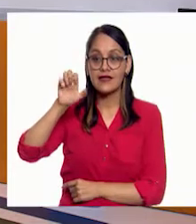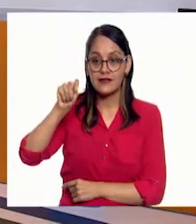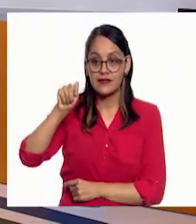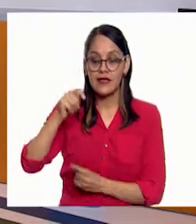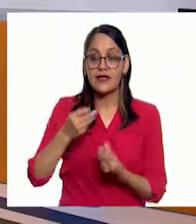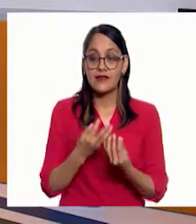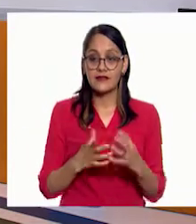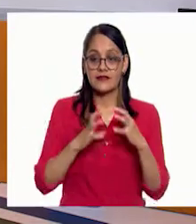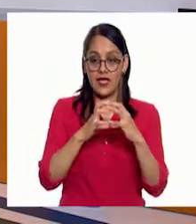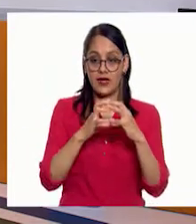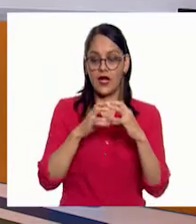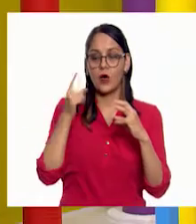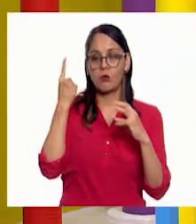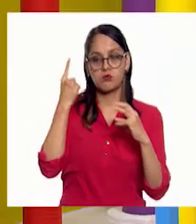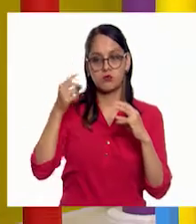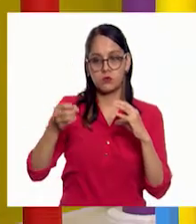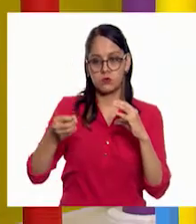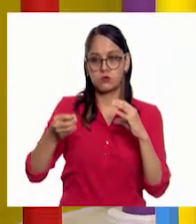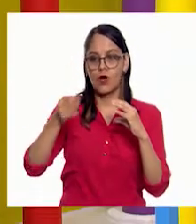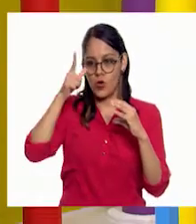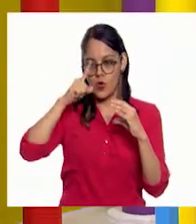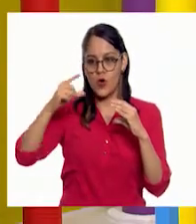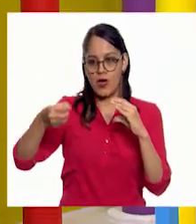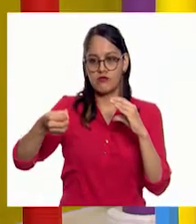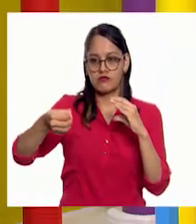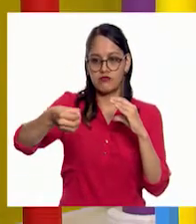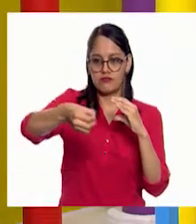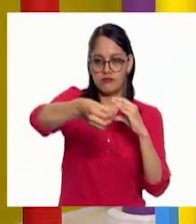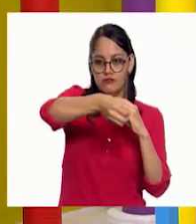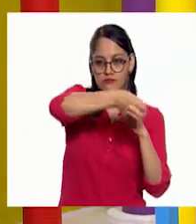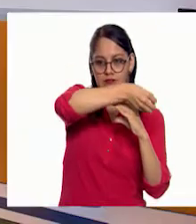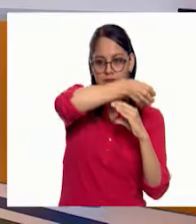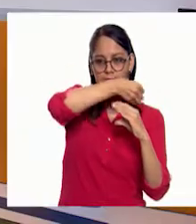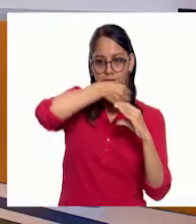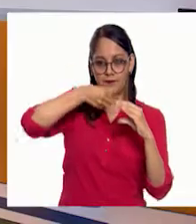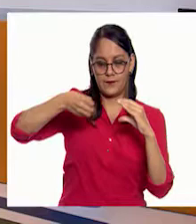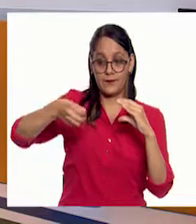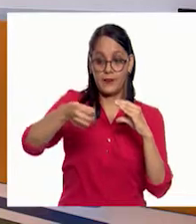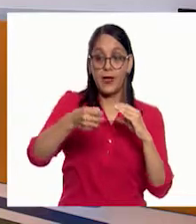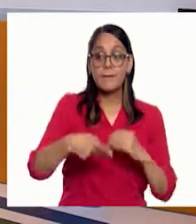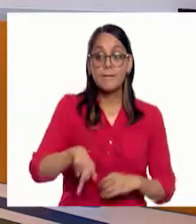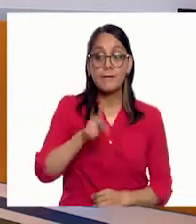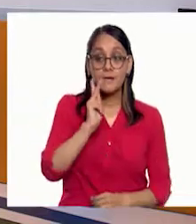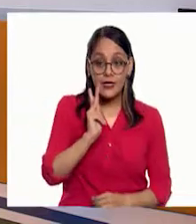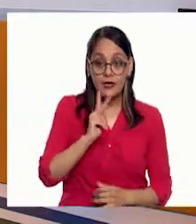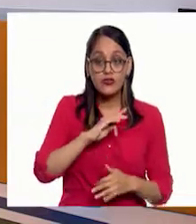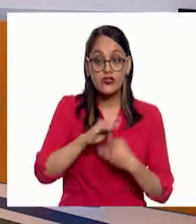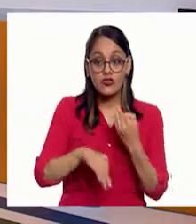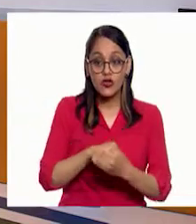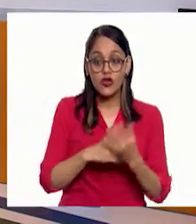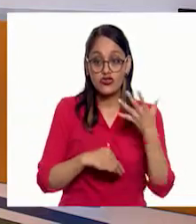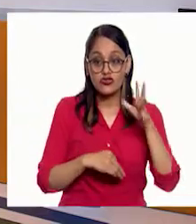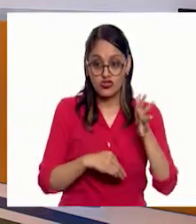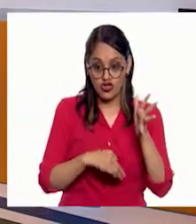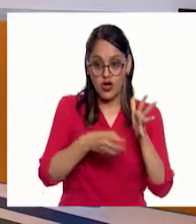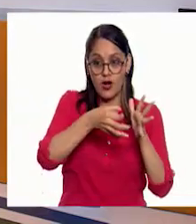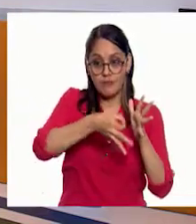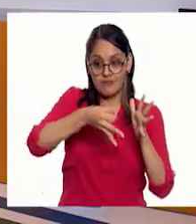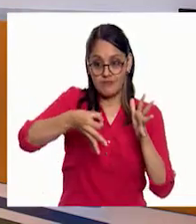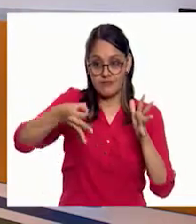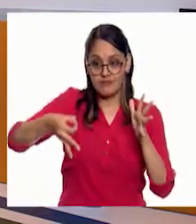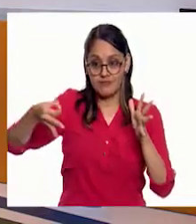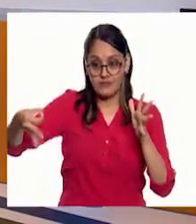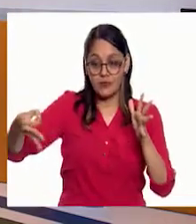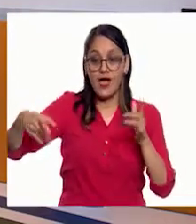Nada más tenemos una. Que es la luna. Pero en todo el sistema solar que tenemos, existen más de